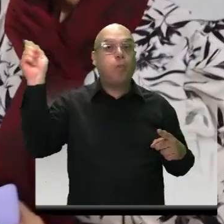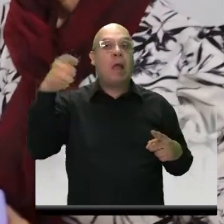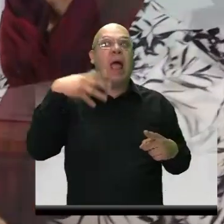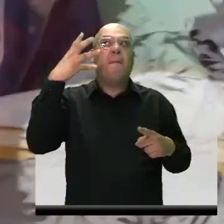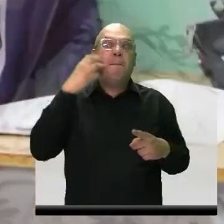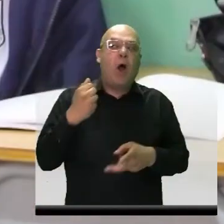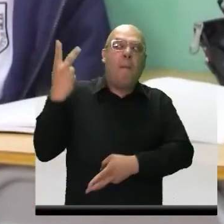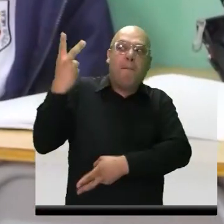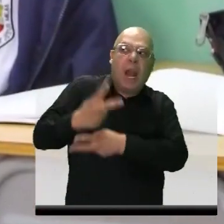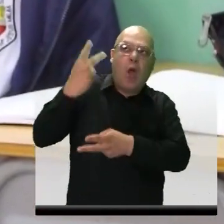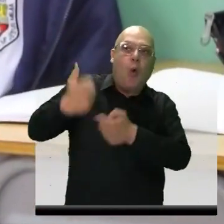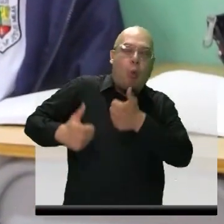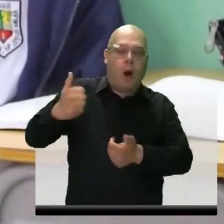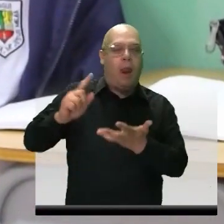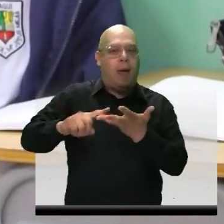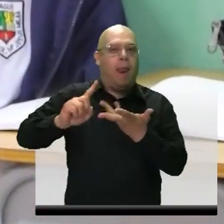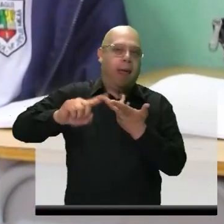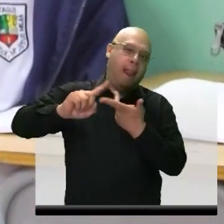víctimas.